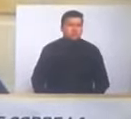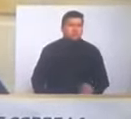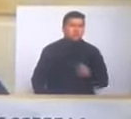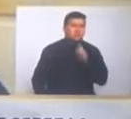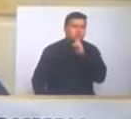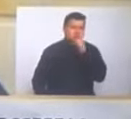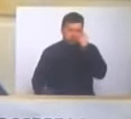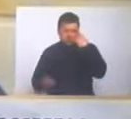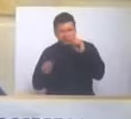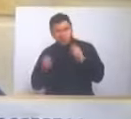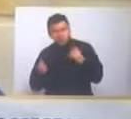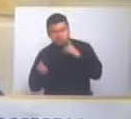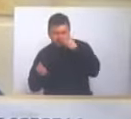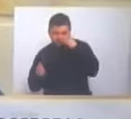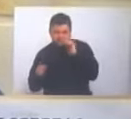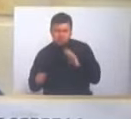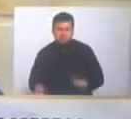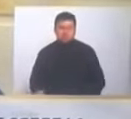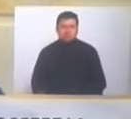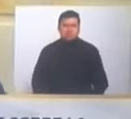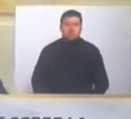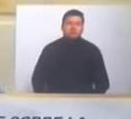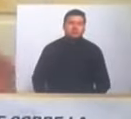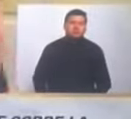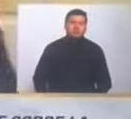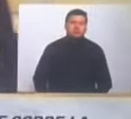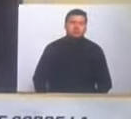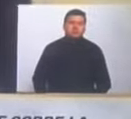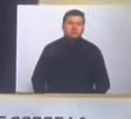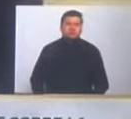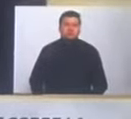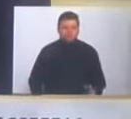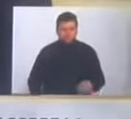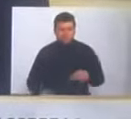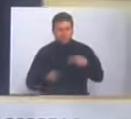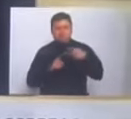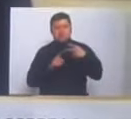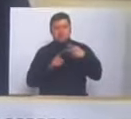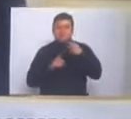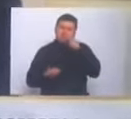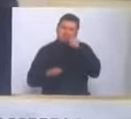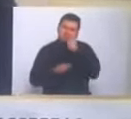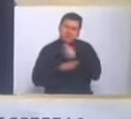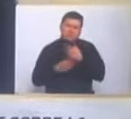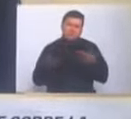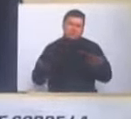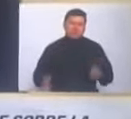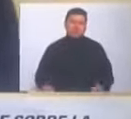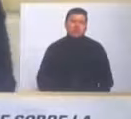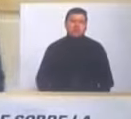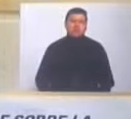preguntas y las preocupaciones que yo tengo. Mi segunda preocupación, señor superintendente,